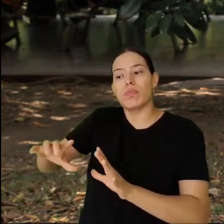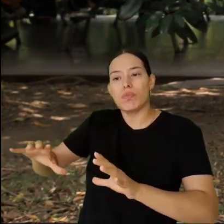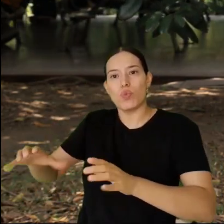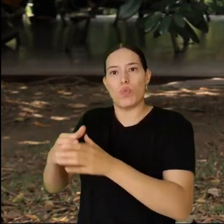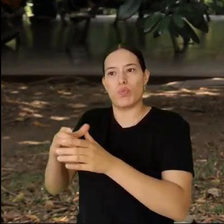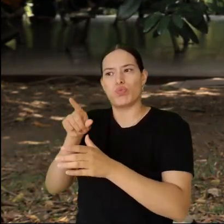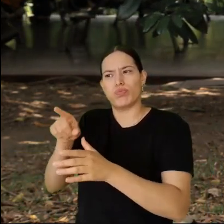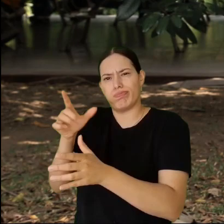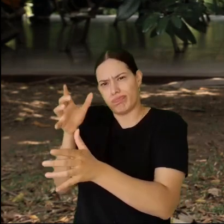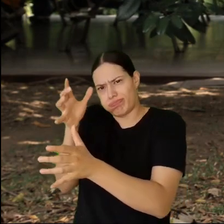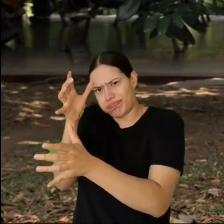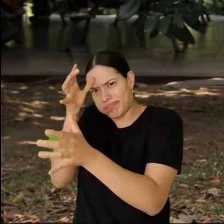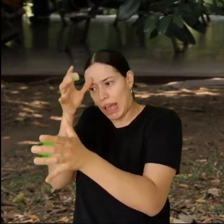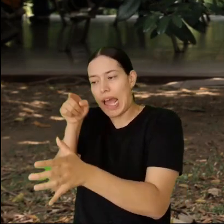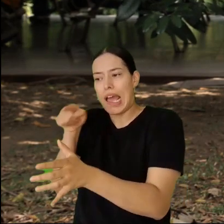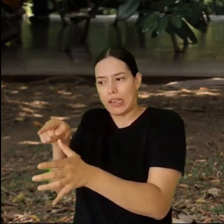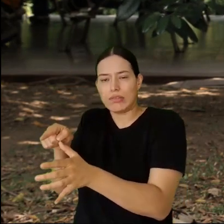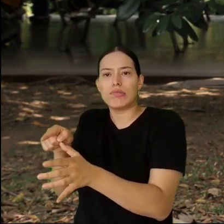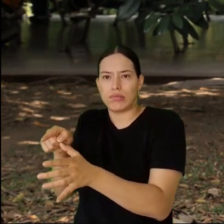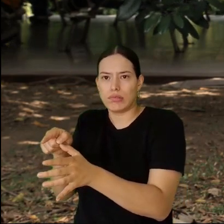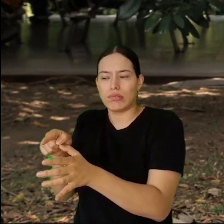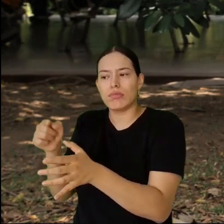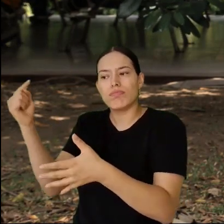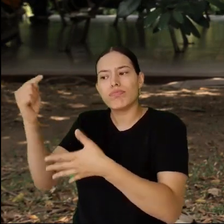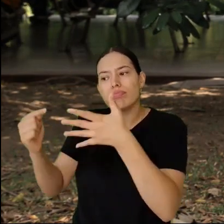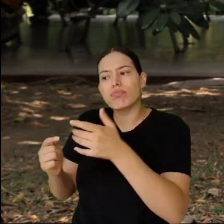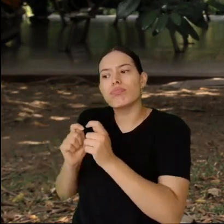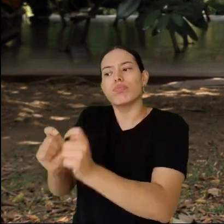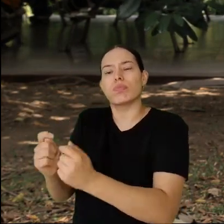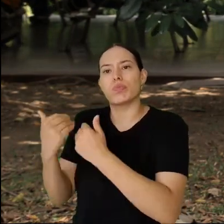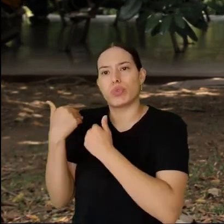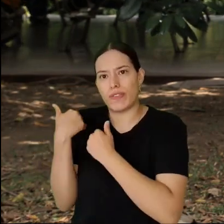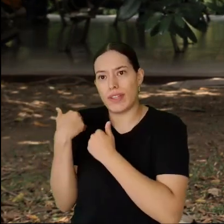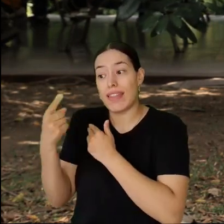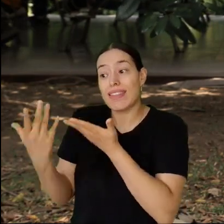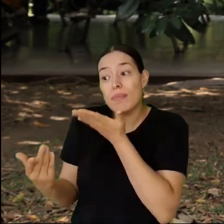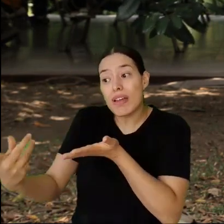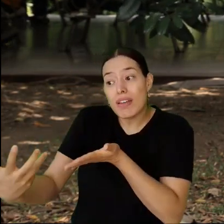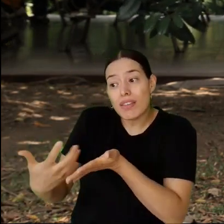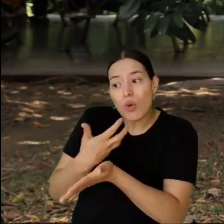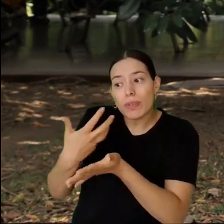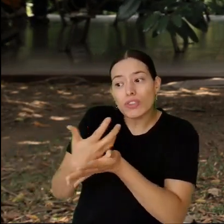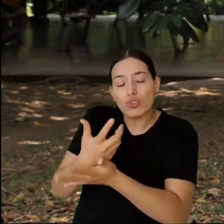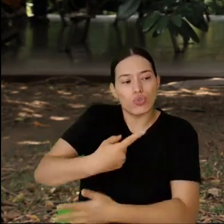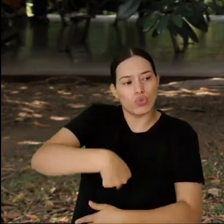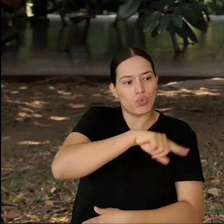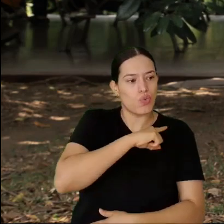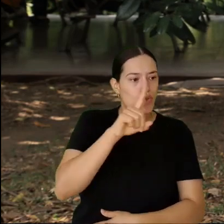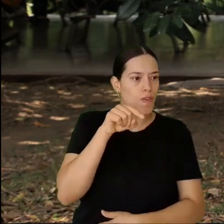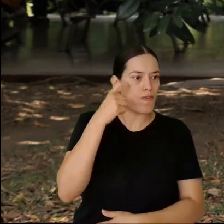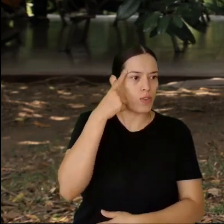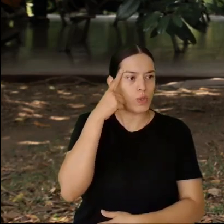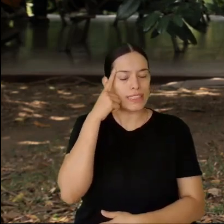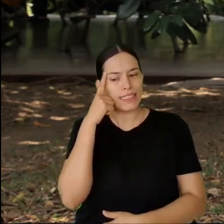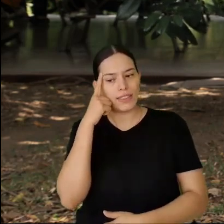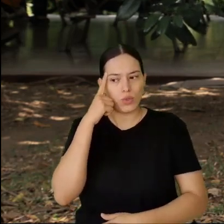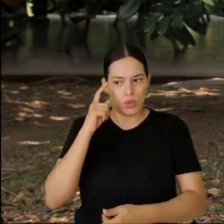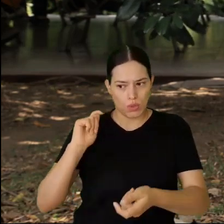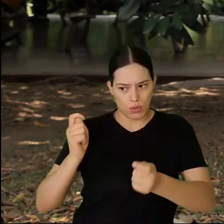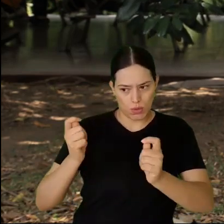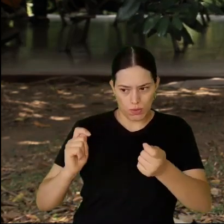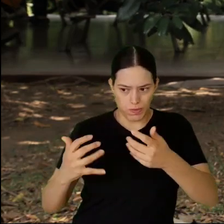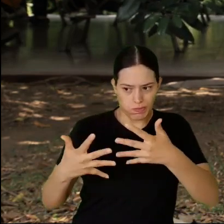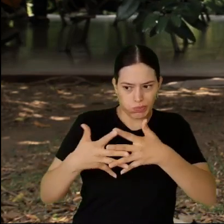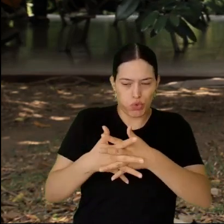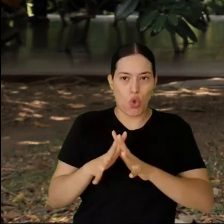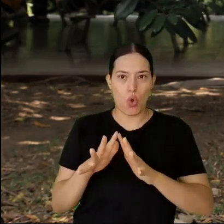esta función a esta comisión de expertos y de acuerdo con las recomendaciones que se hagan, ya el gobierno nacional mirará cómo adecua